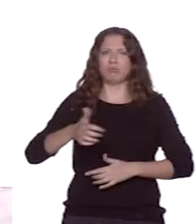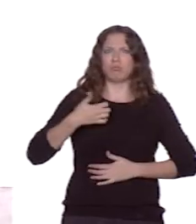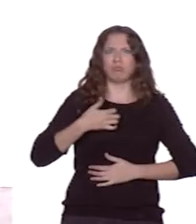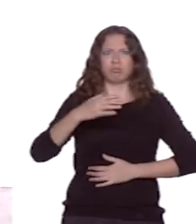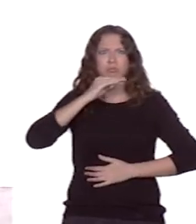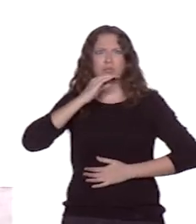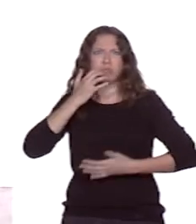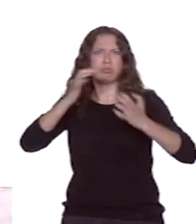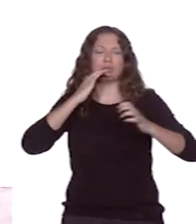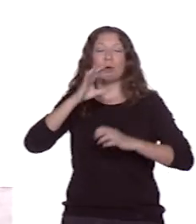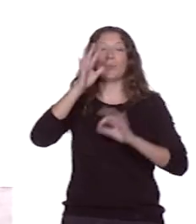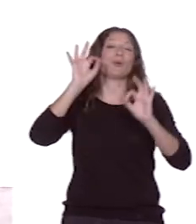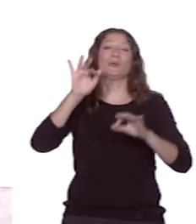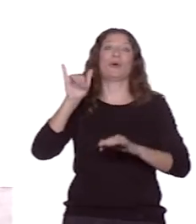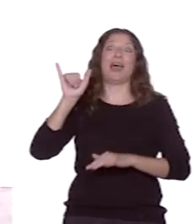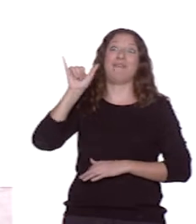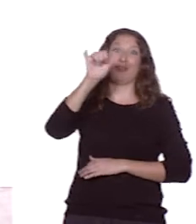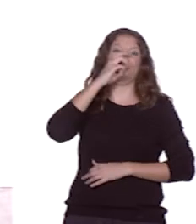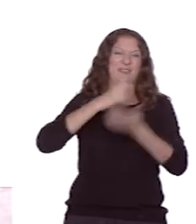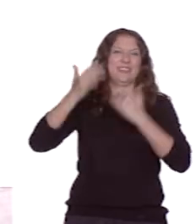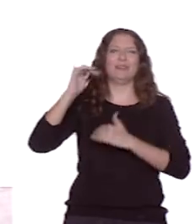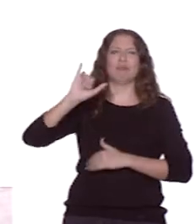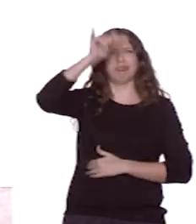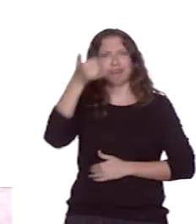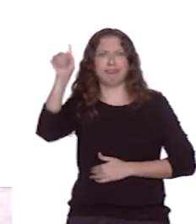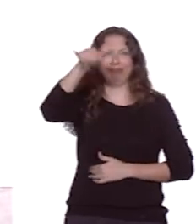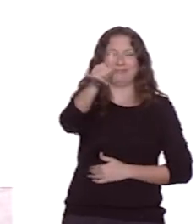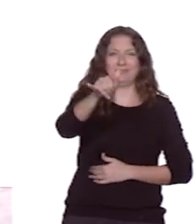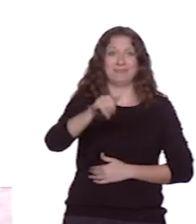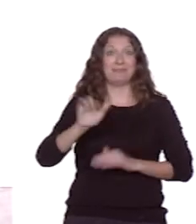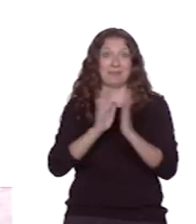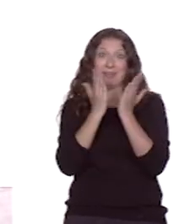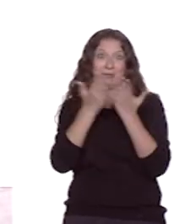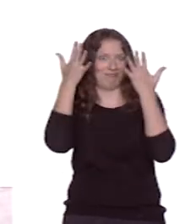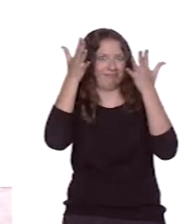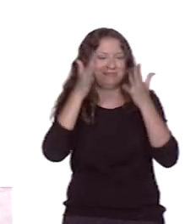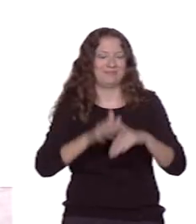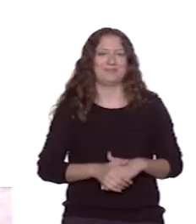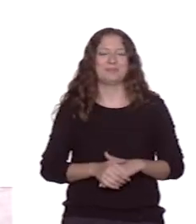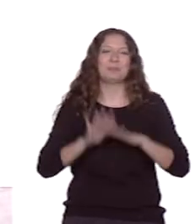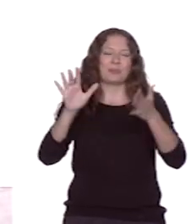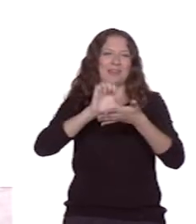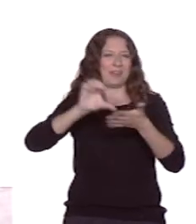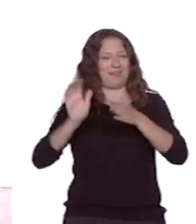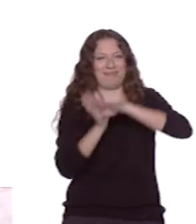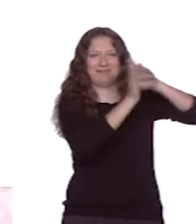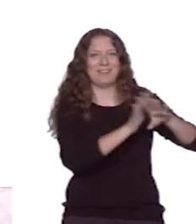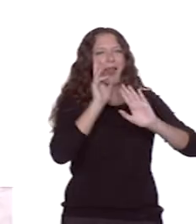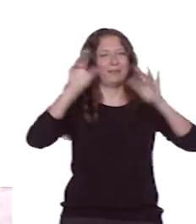acrobacia. Libro muy recomendable. Bueno, nos dejamos de literatura y vamos al trabajo.